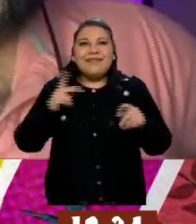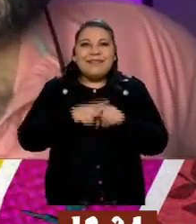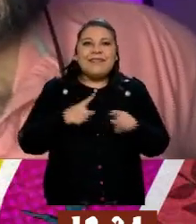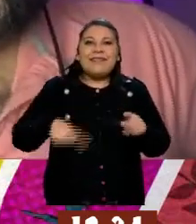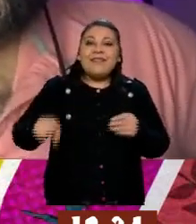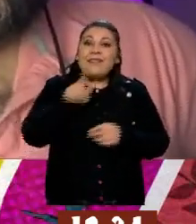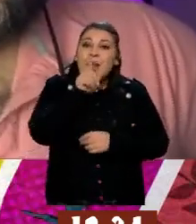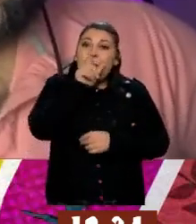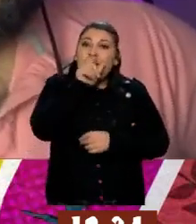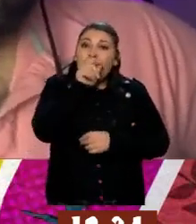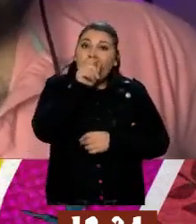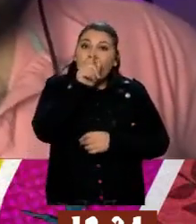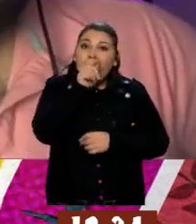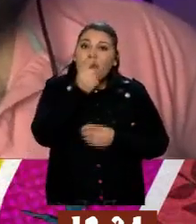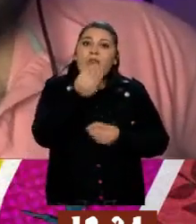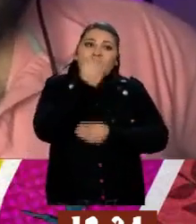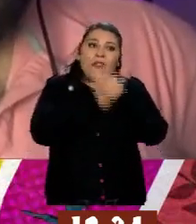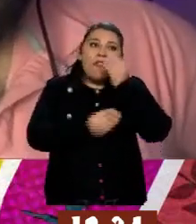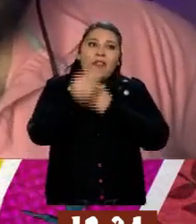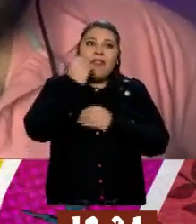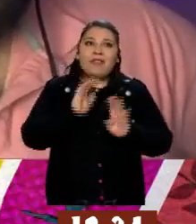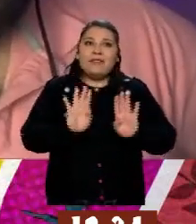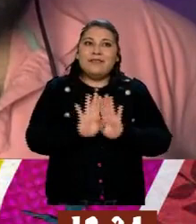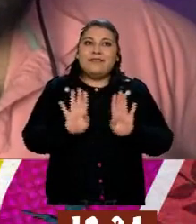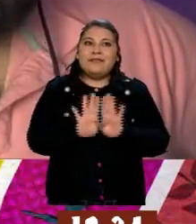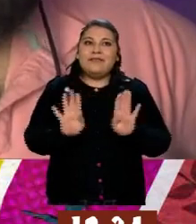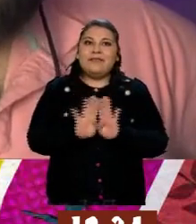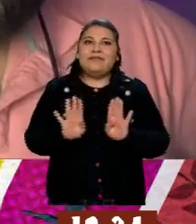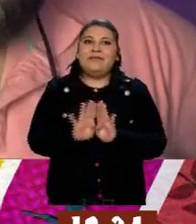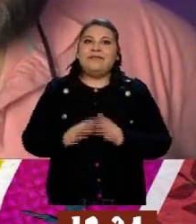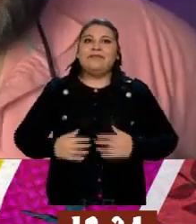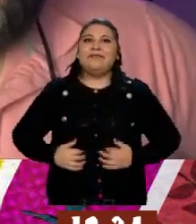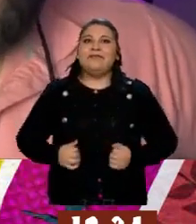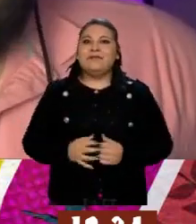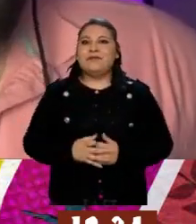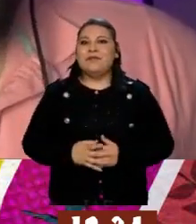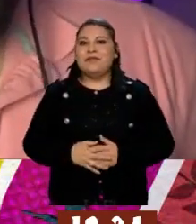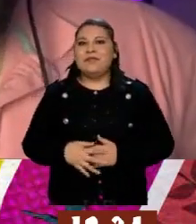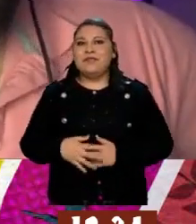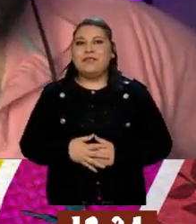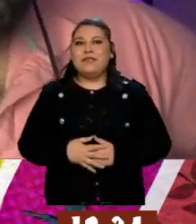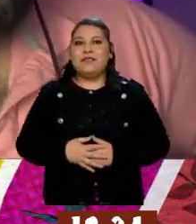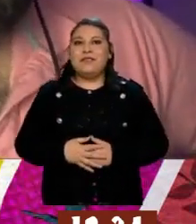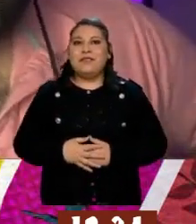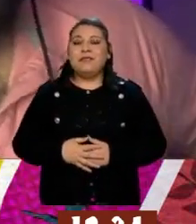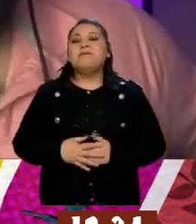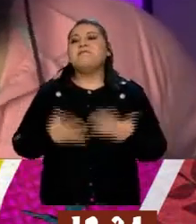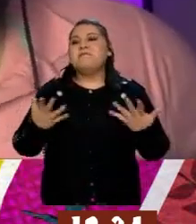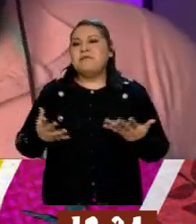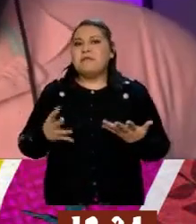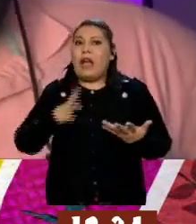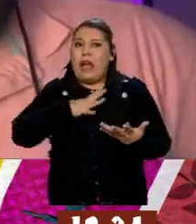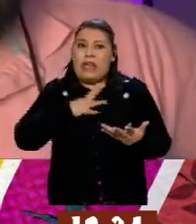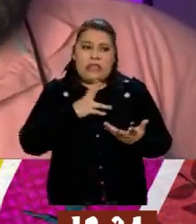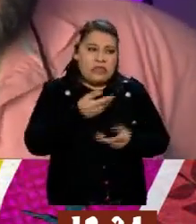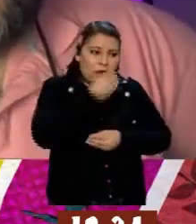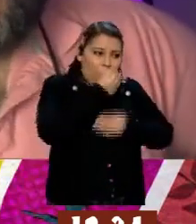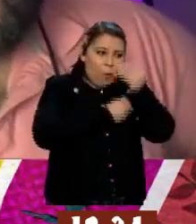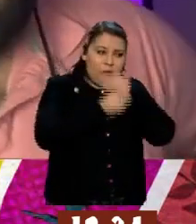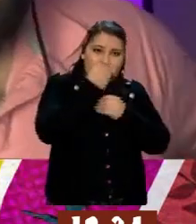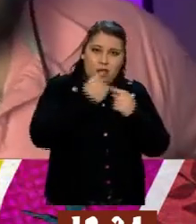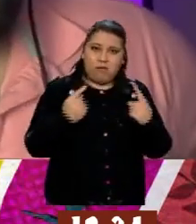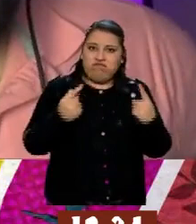animales muertos? para que sea malo. también el pescado y el... Principalmente salmonella, E. coli, que nos pueden provocar